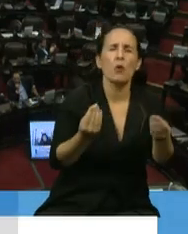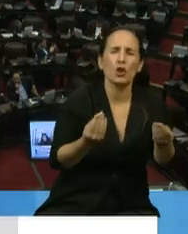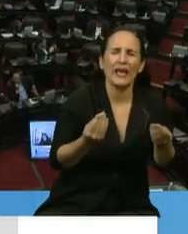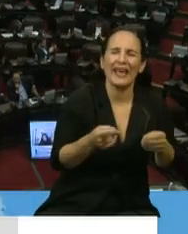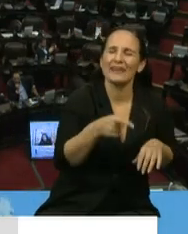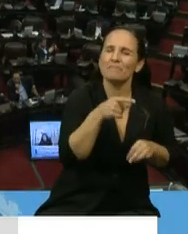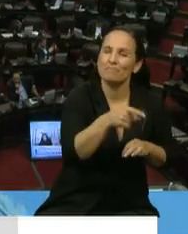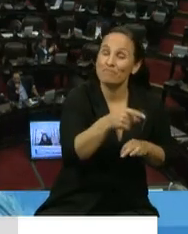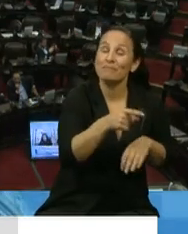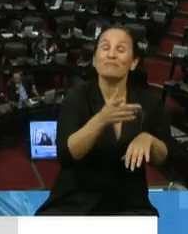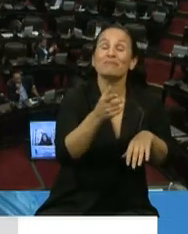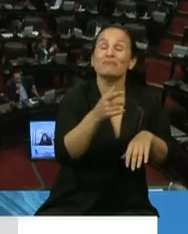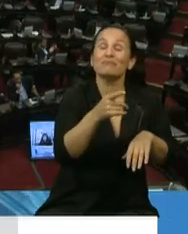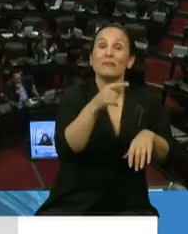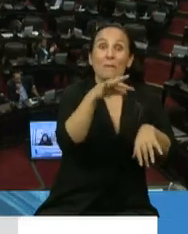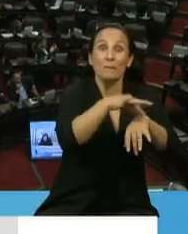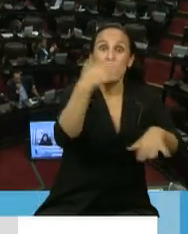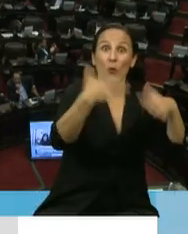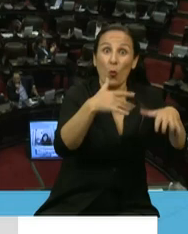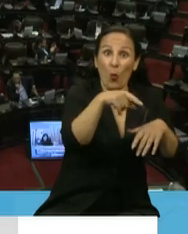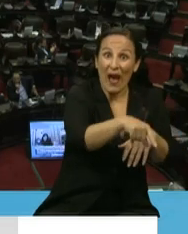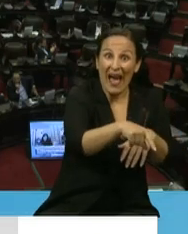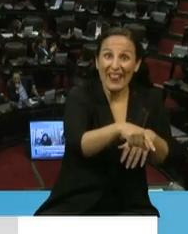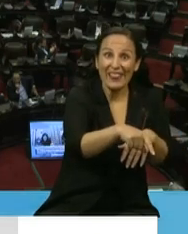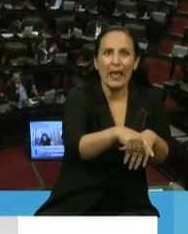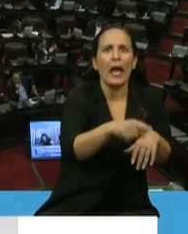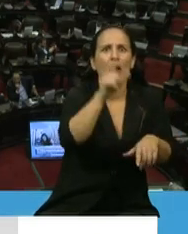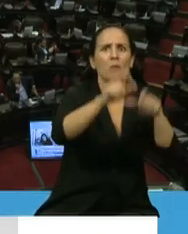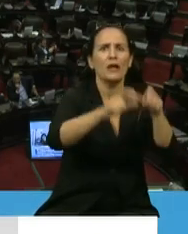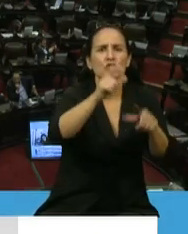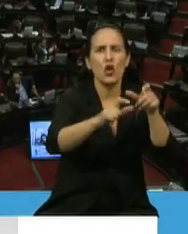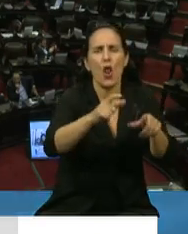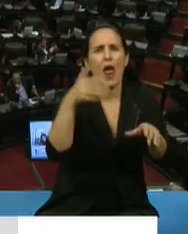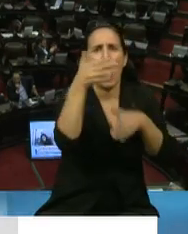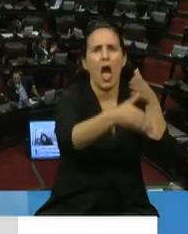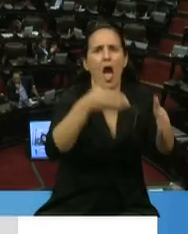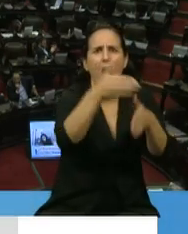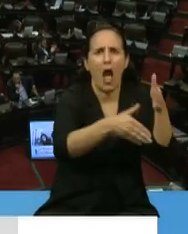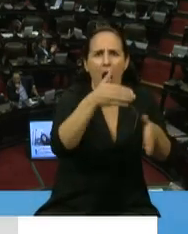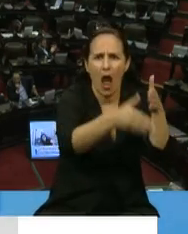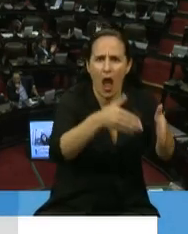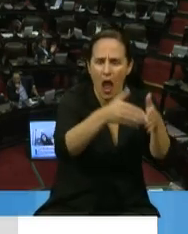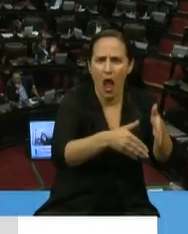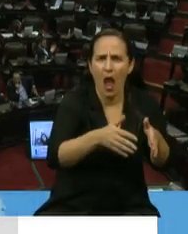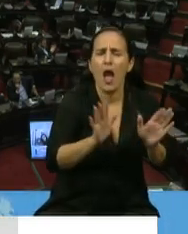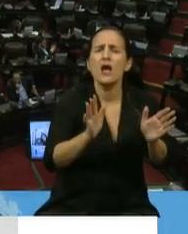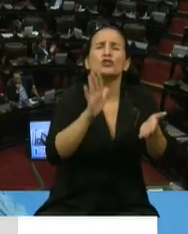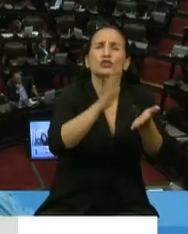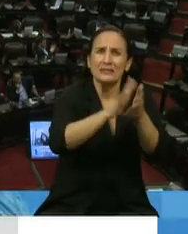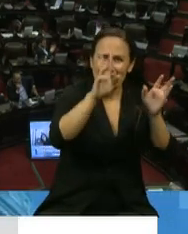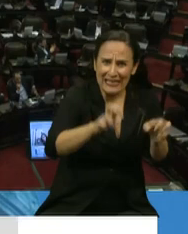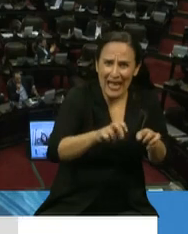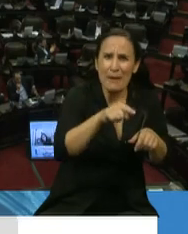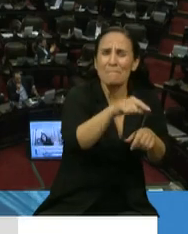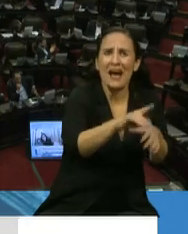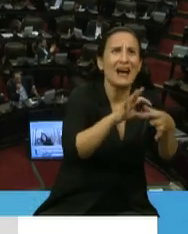generalmente en la guardia se recae el número de consultas que se hace, más allá de que la patología tenga o no relación con la guardia,